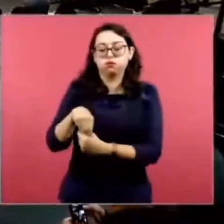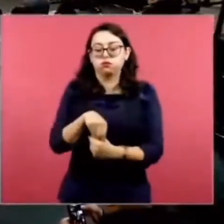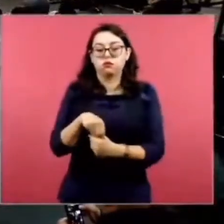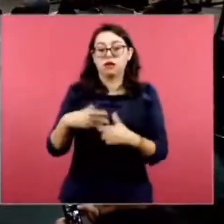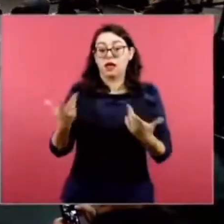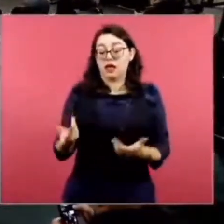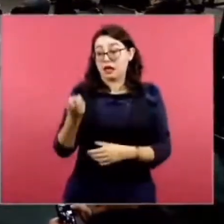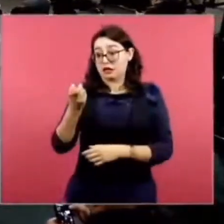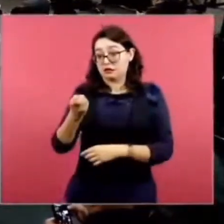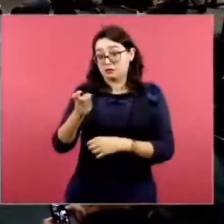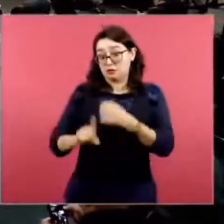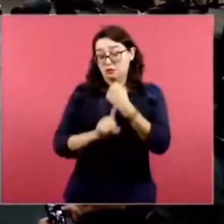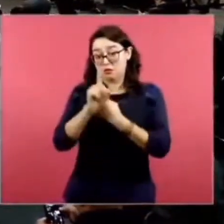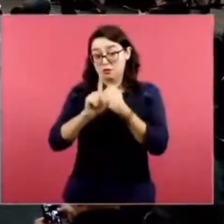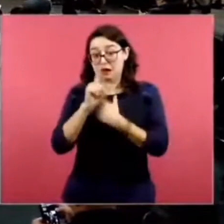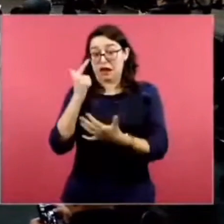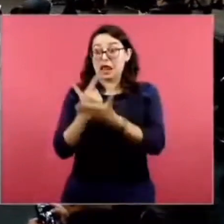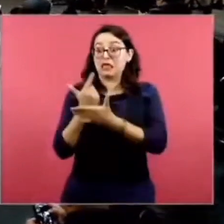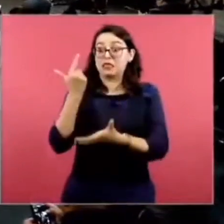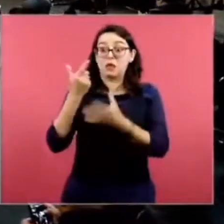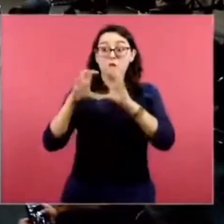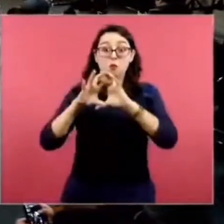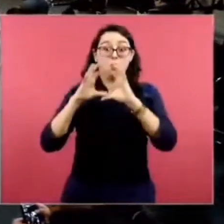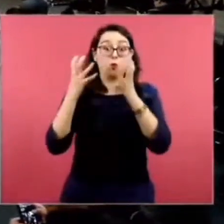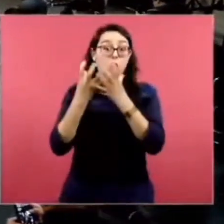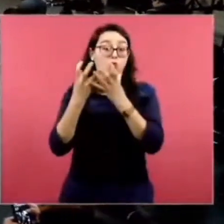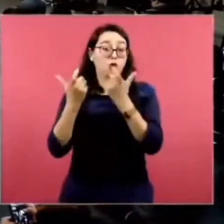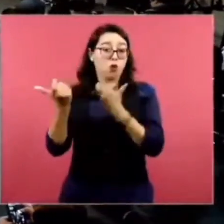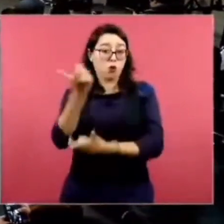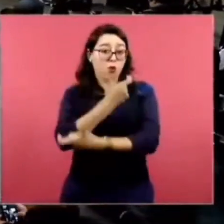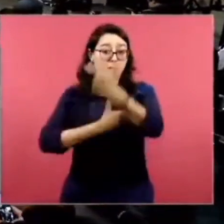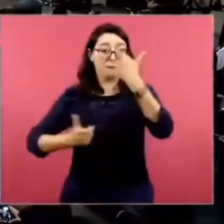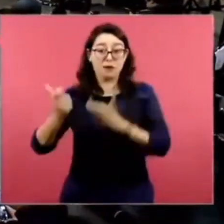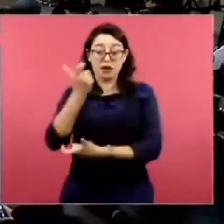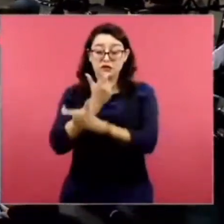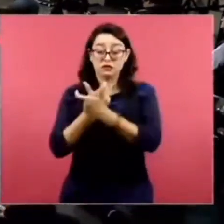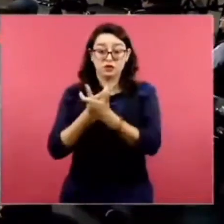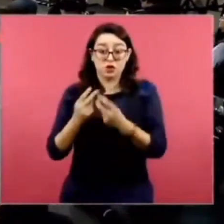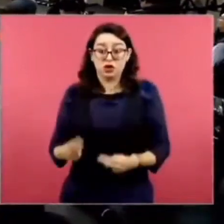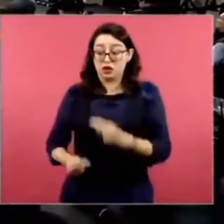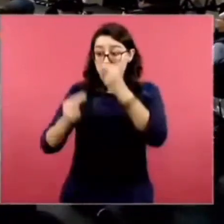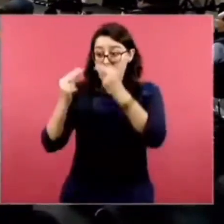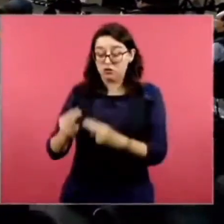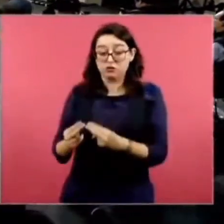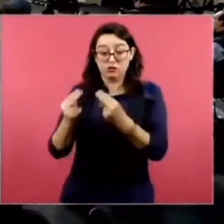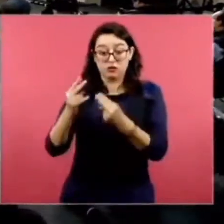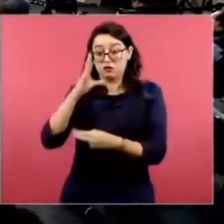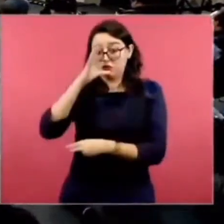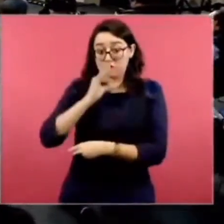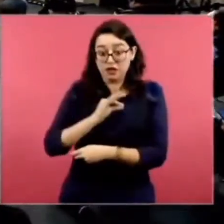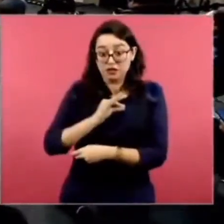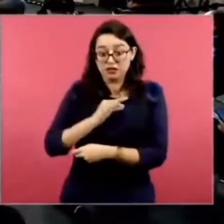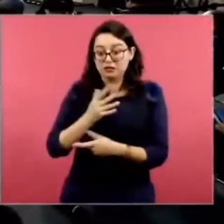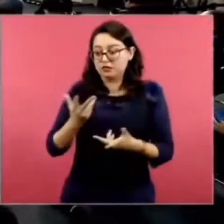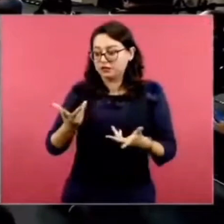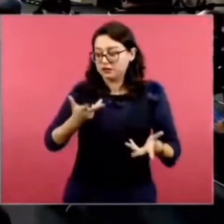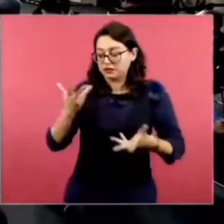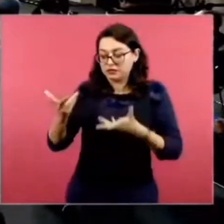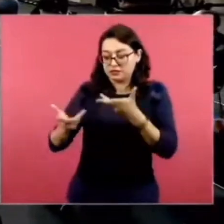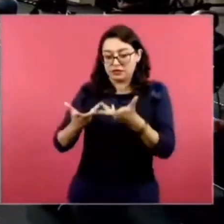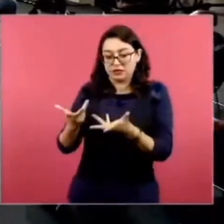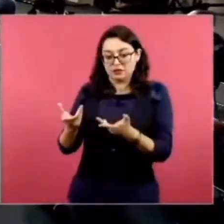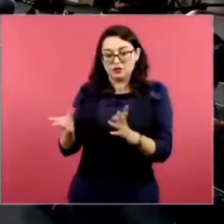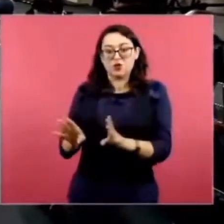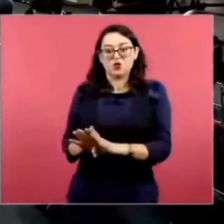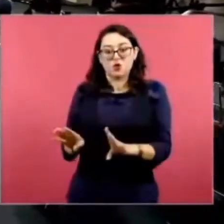Y cualquiera sabe que la opción ante una situación